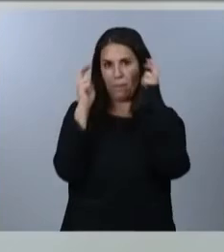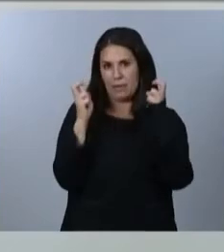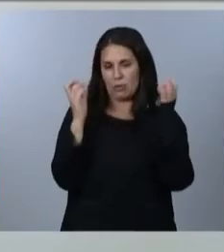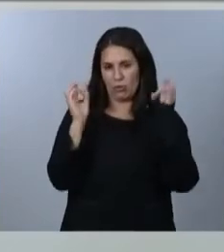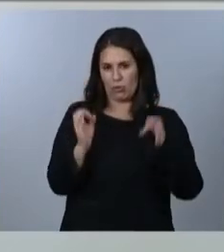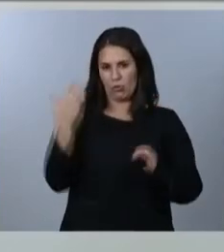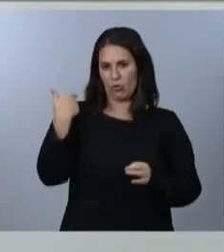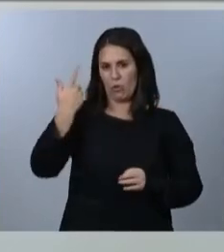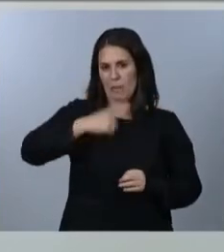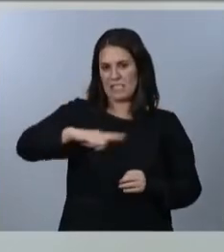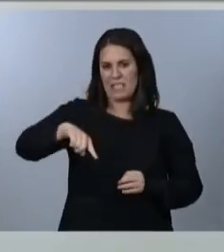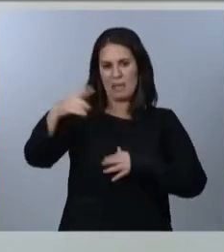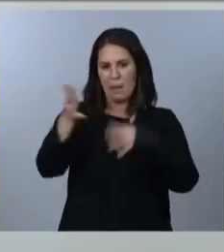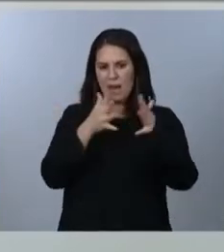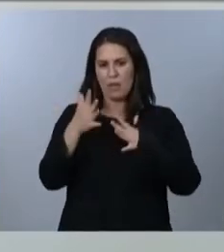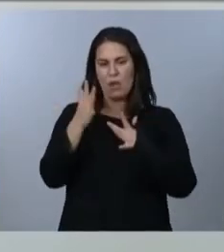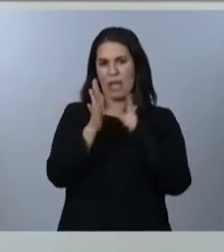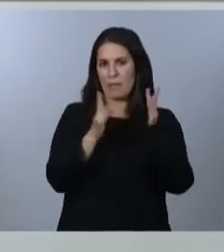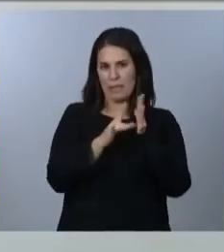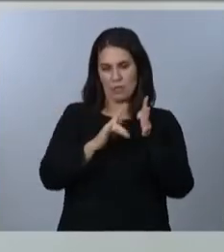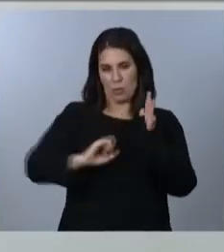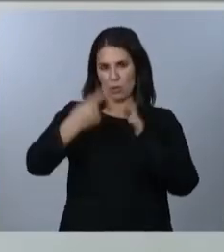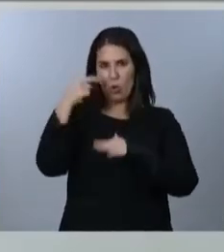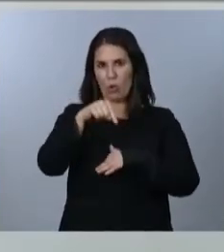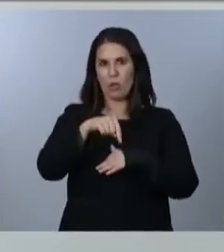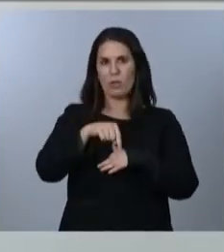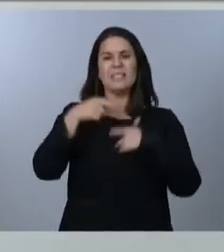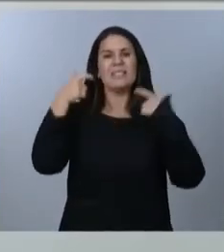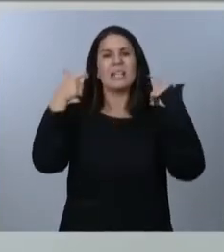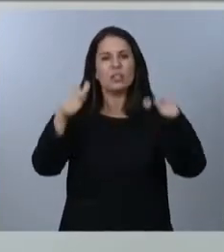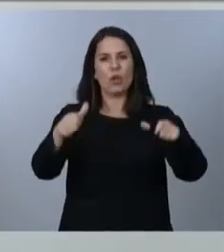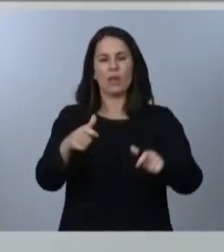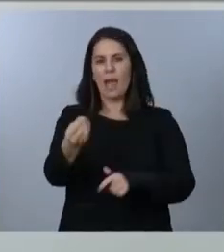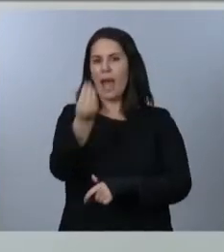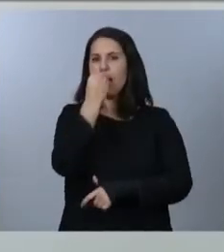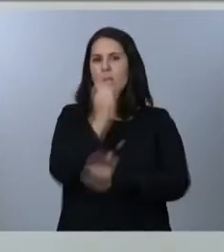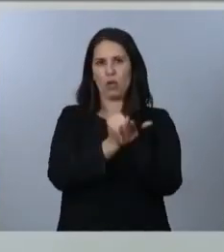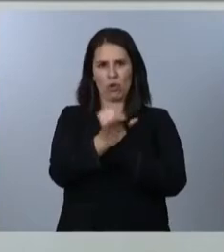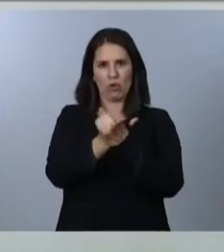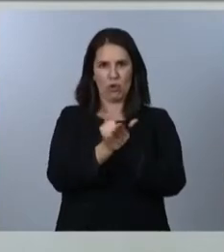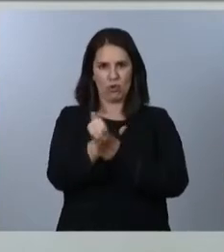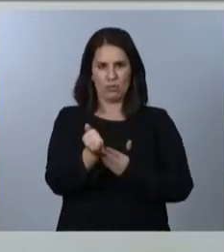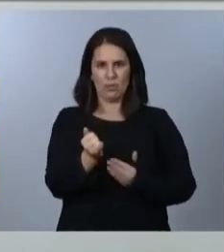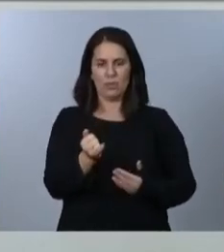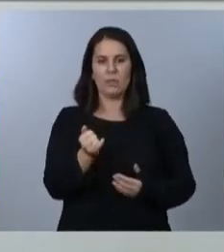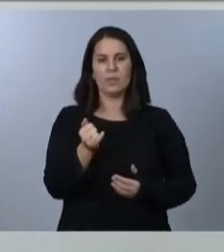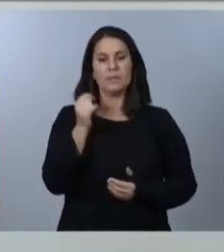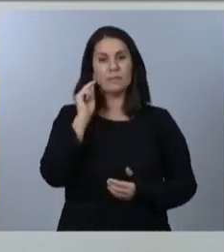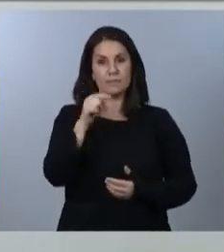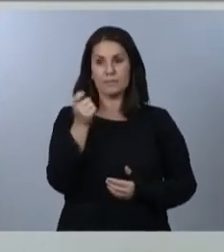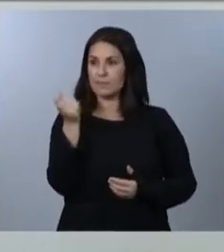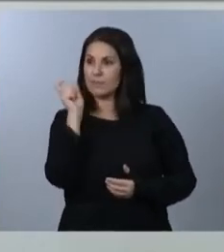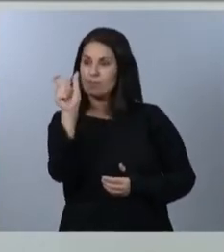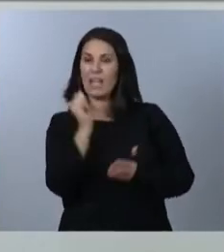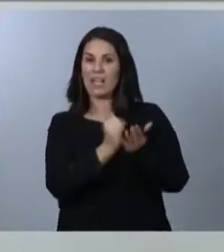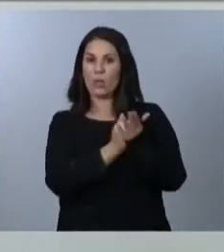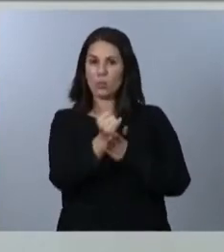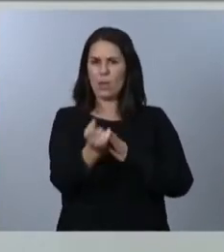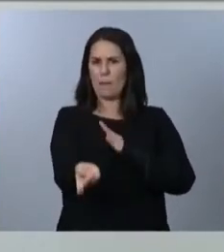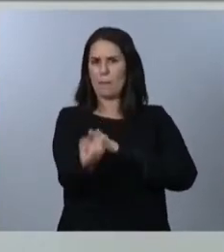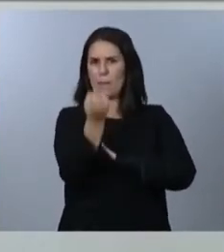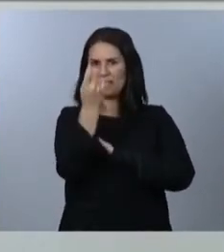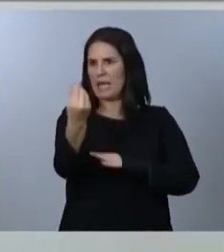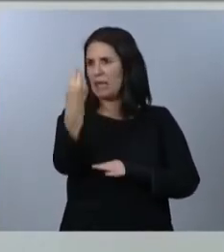marzo y de abril, que es el sector de la agroindustria. Pues bien, las partidas para la agricultura, para la pesca, para la alimentación,